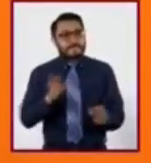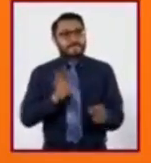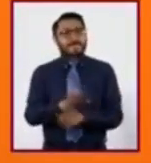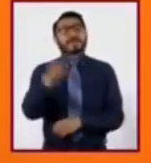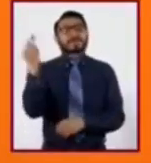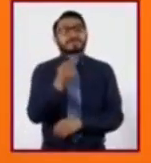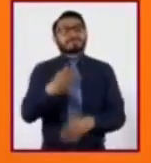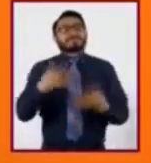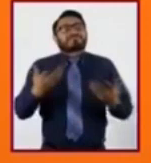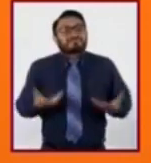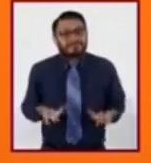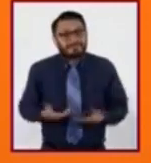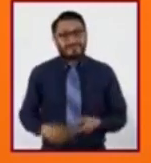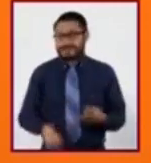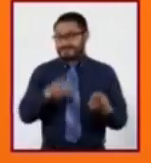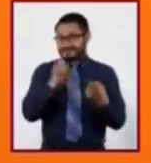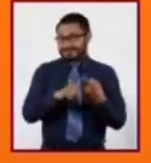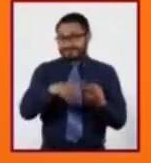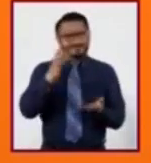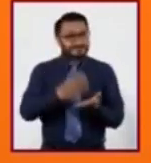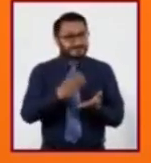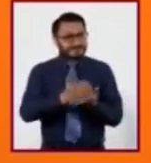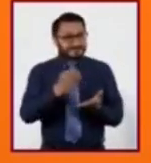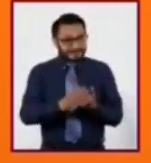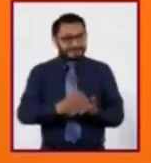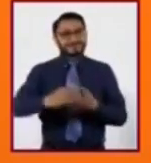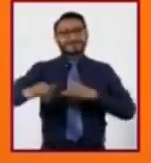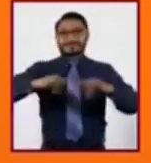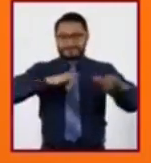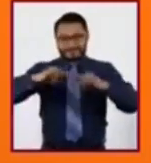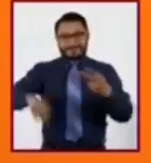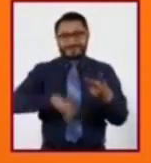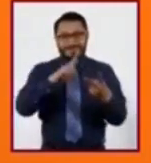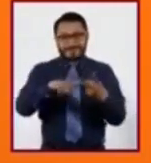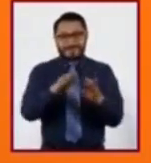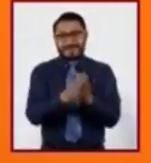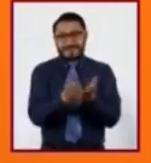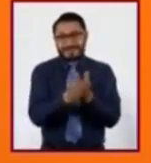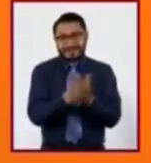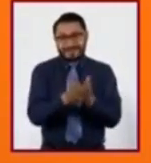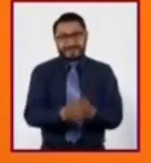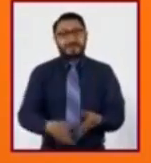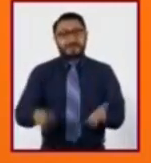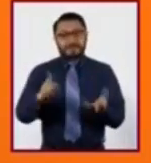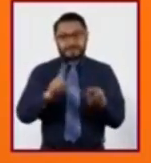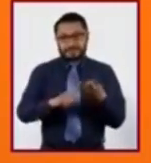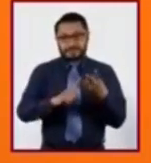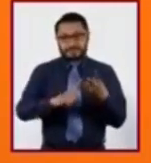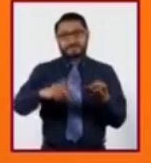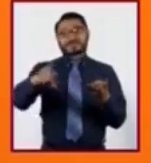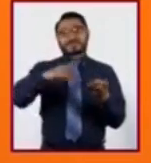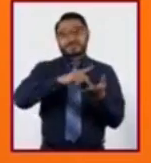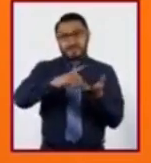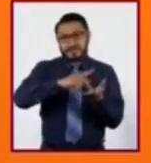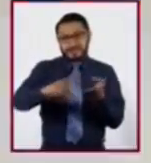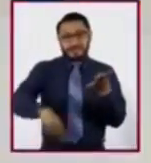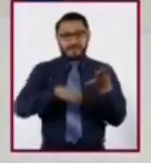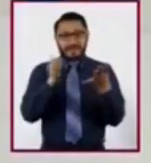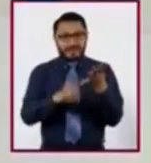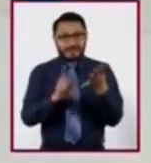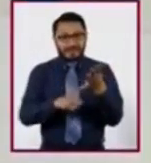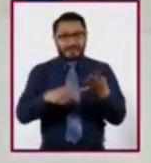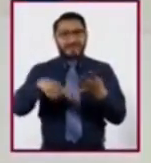vamos a necesitar es cuaderno de notas de la asignatura, libro de texto, bolígrafos y lápices de colores.